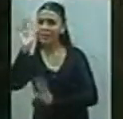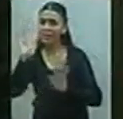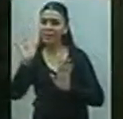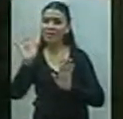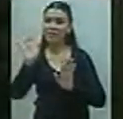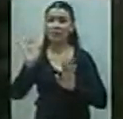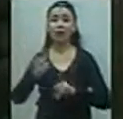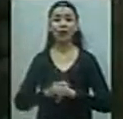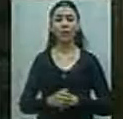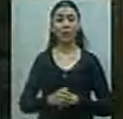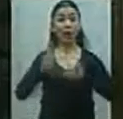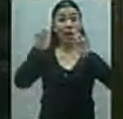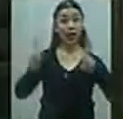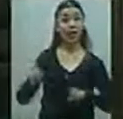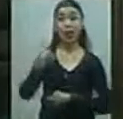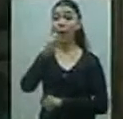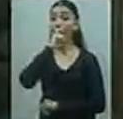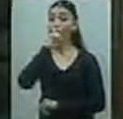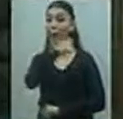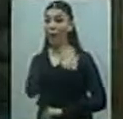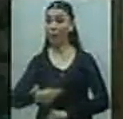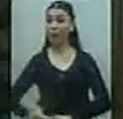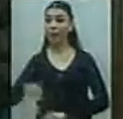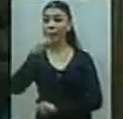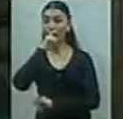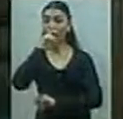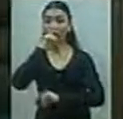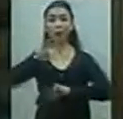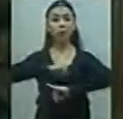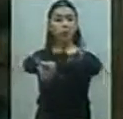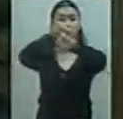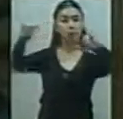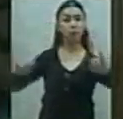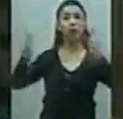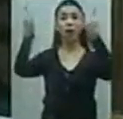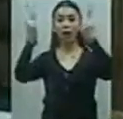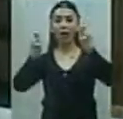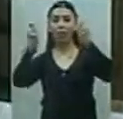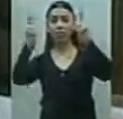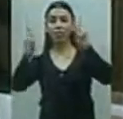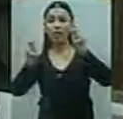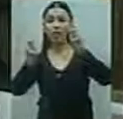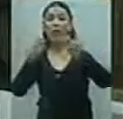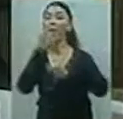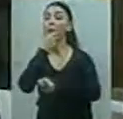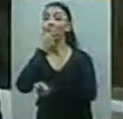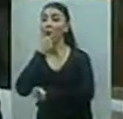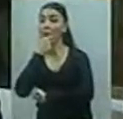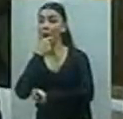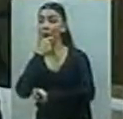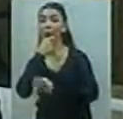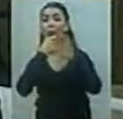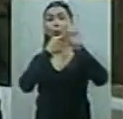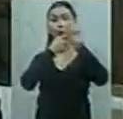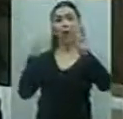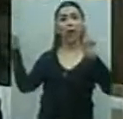que hace muy poquito lo anunció el Presidente de la República, hablando del tema de la violencia, la trata, lo dijo, fue muy claro.